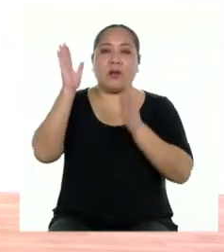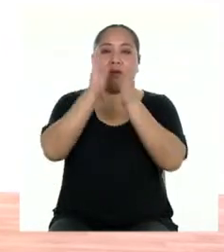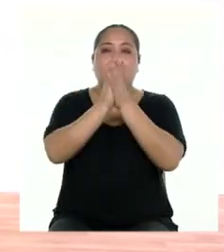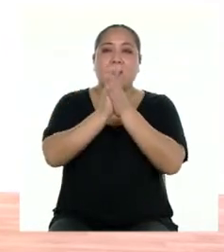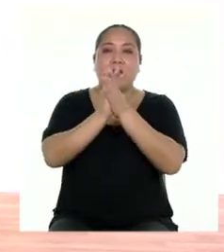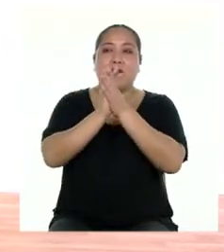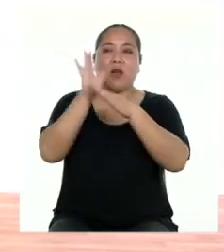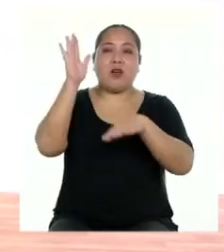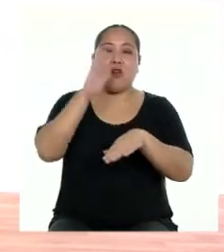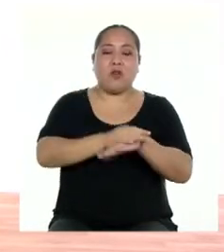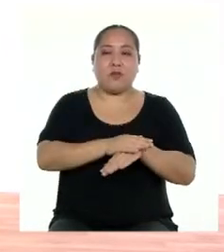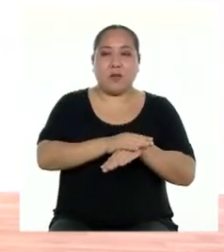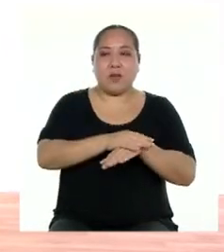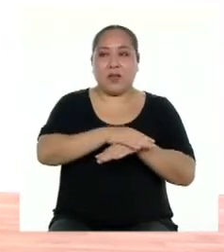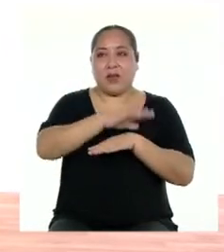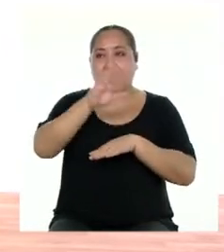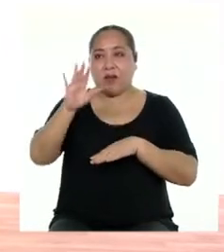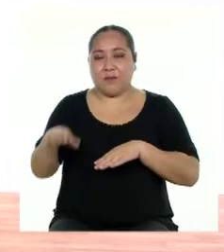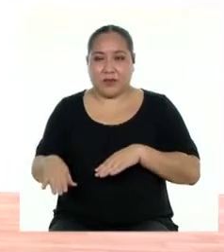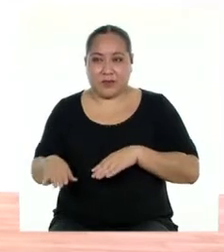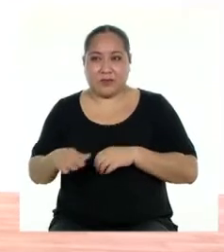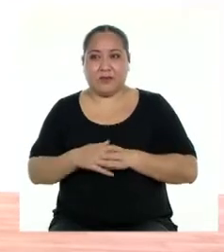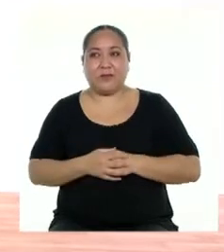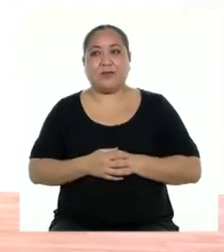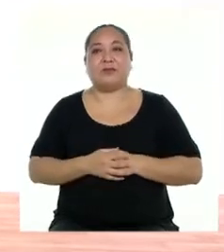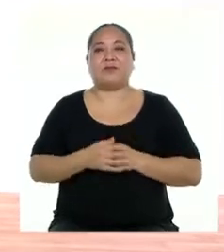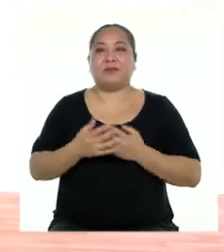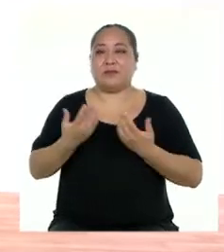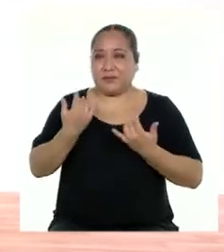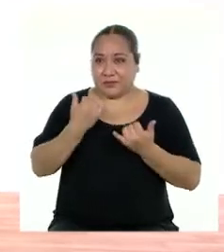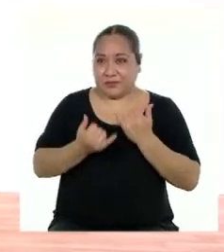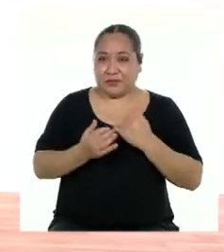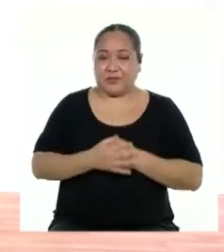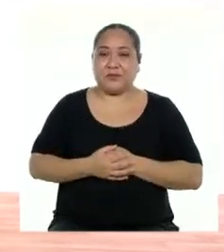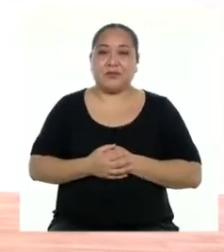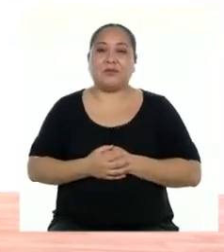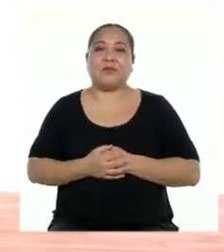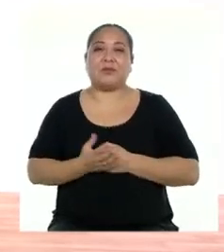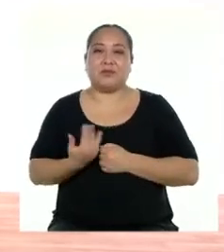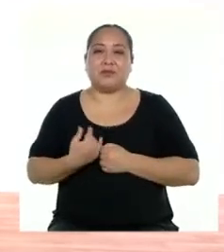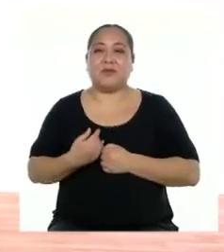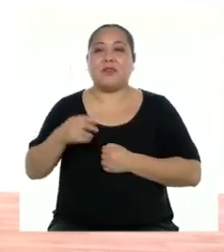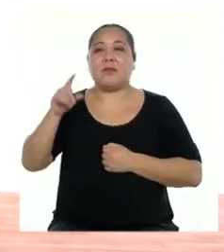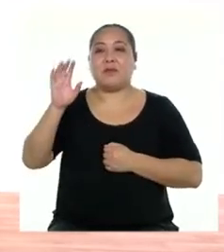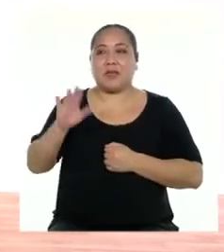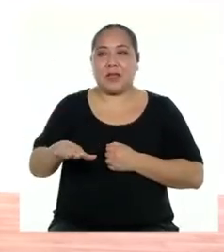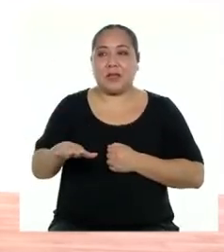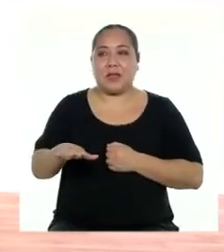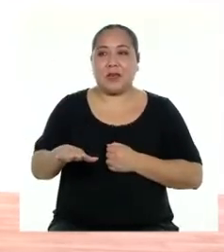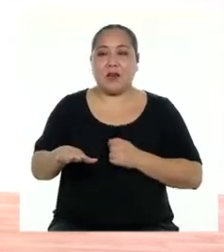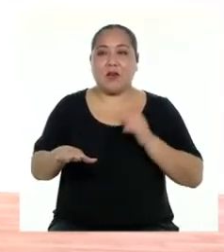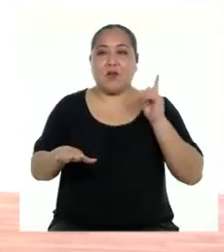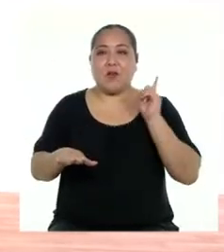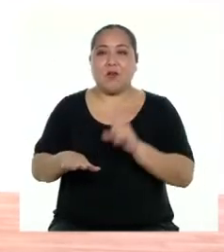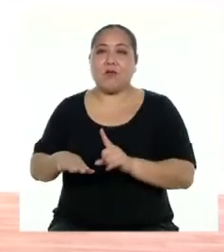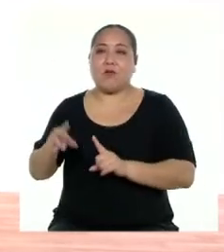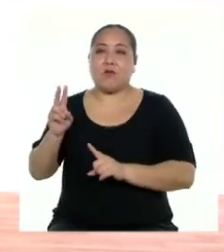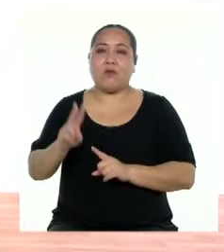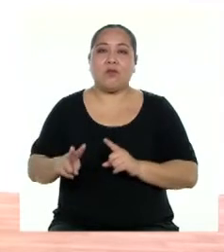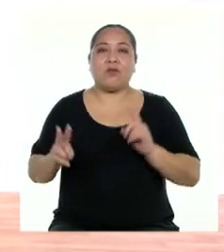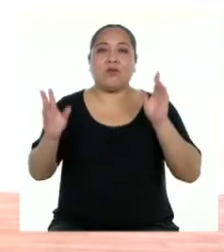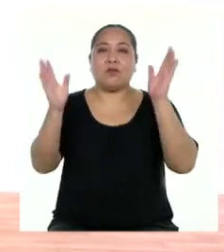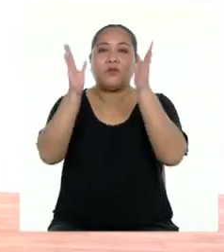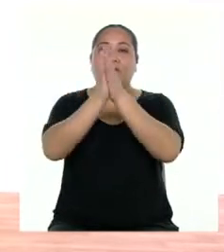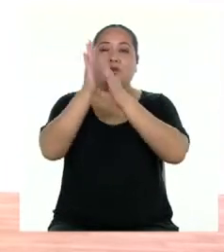palmada, golpe, piso. Una última. Tres, dos, uno, va. Pisada. Hey,